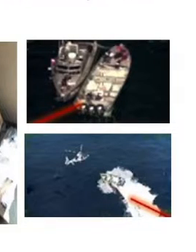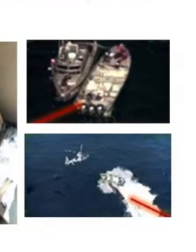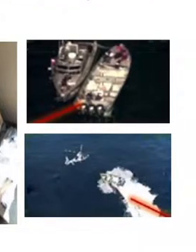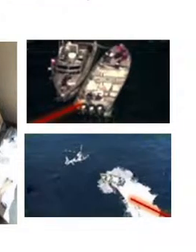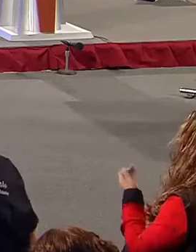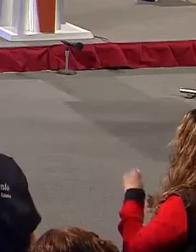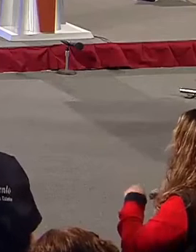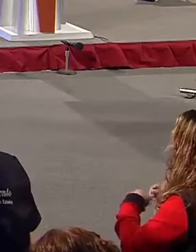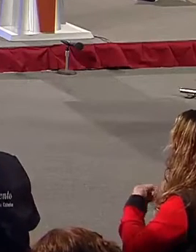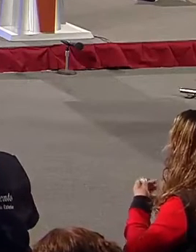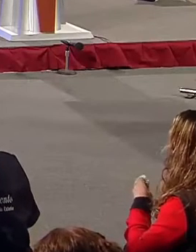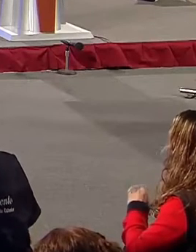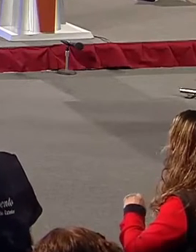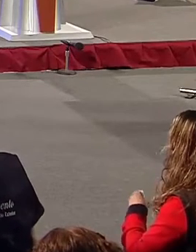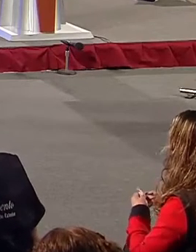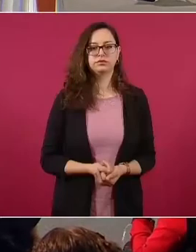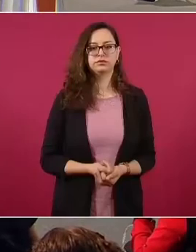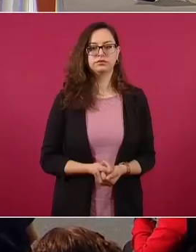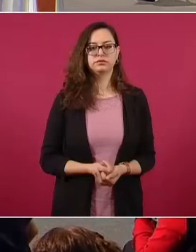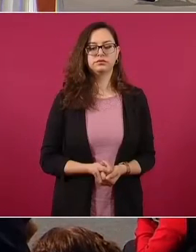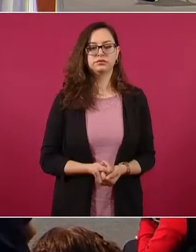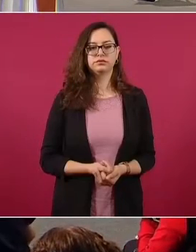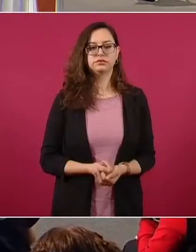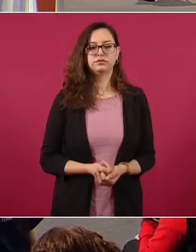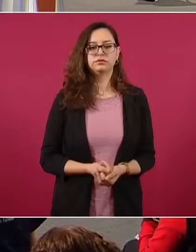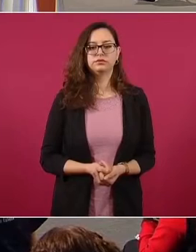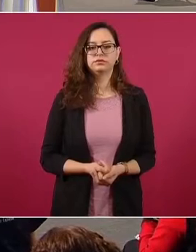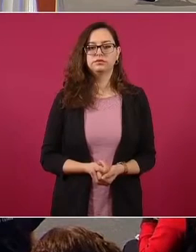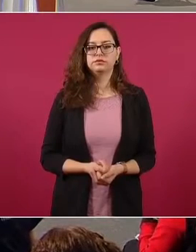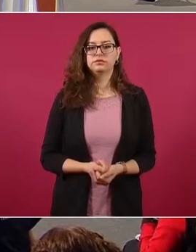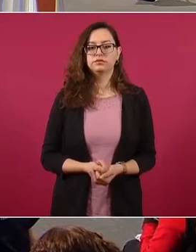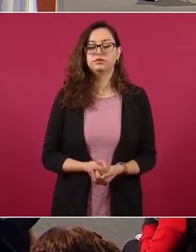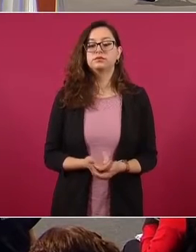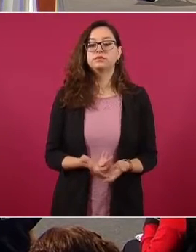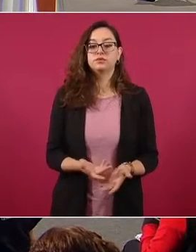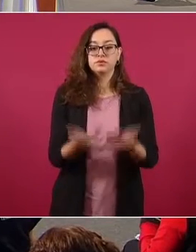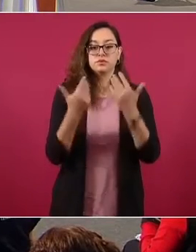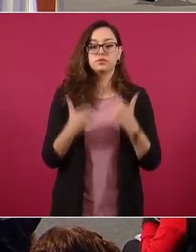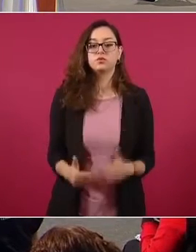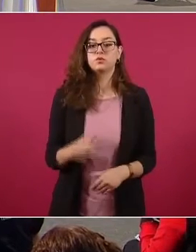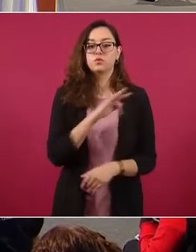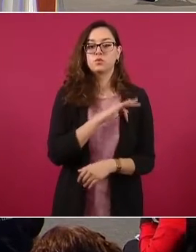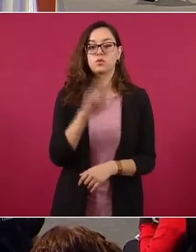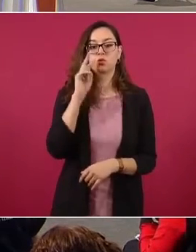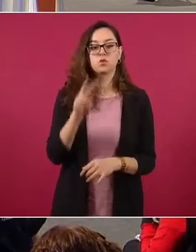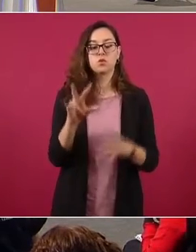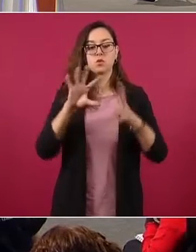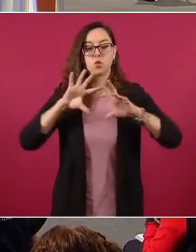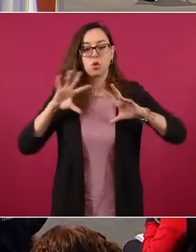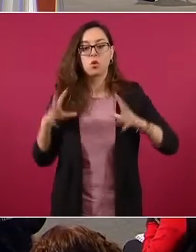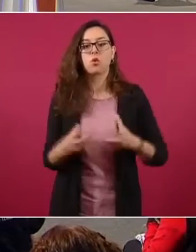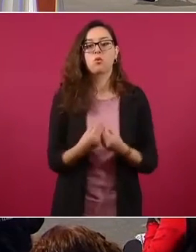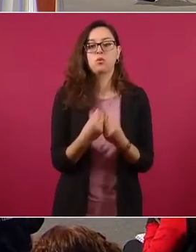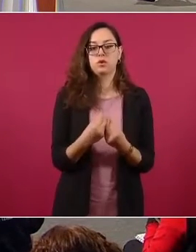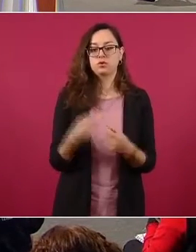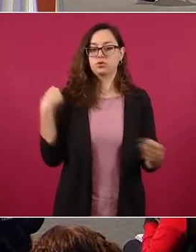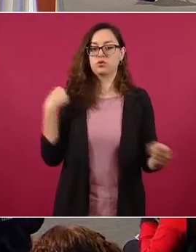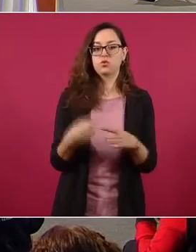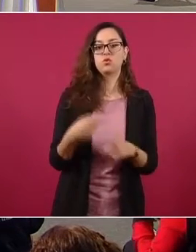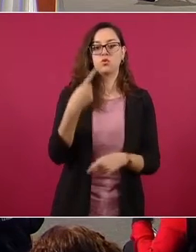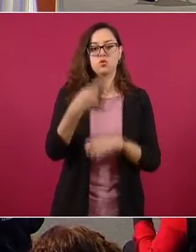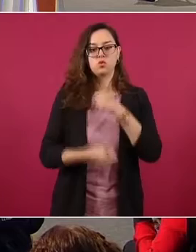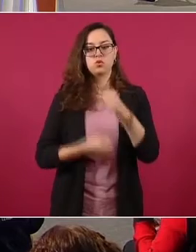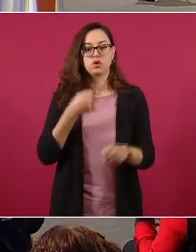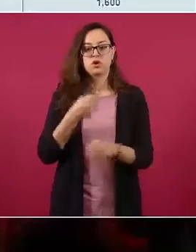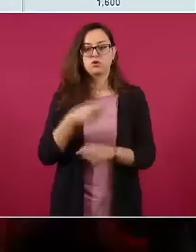operaciones con 12 detenciones, siguiente. Aquí está el resumen de lo que va del año